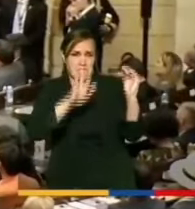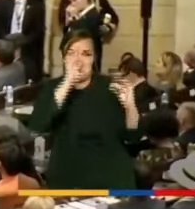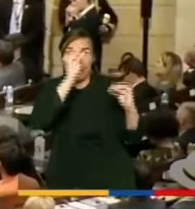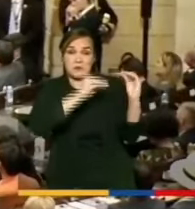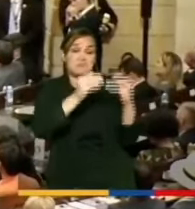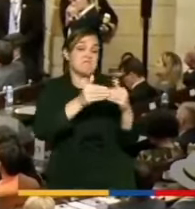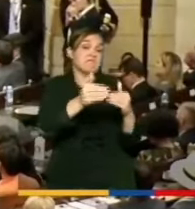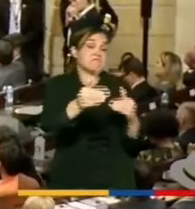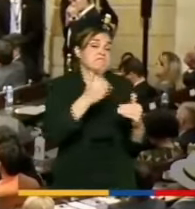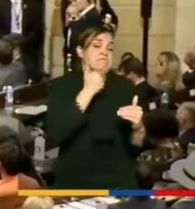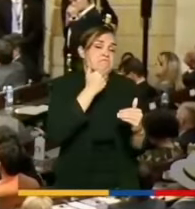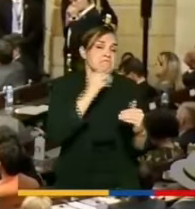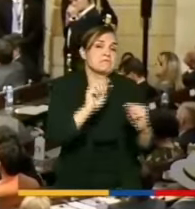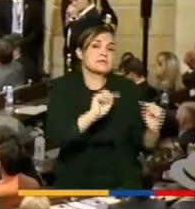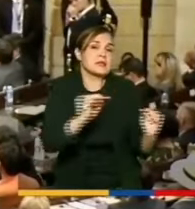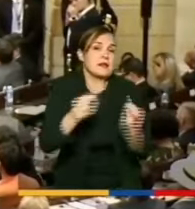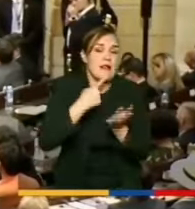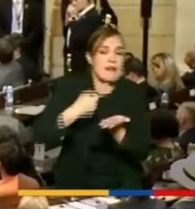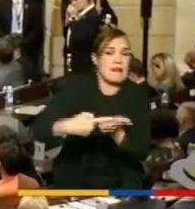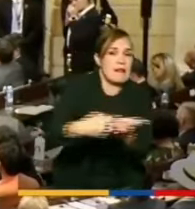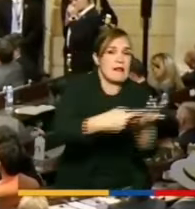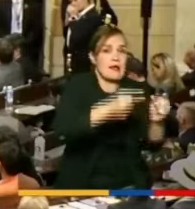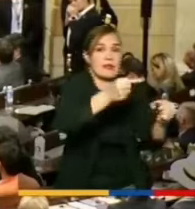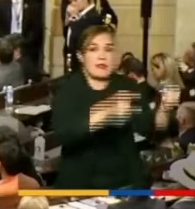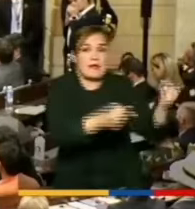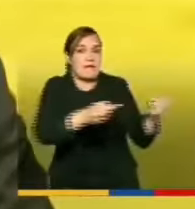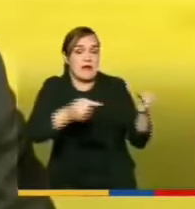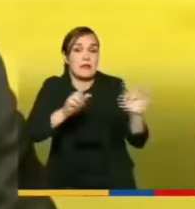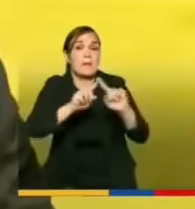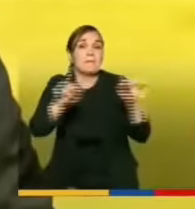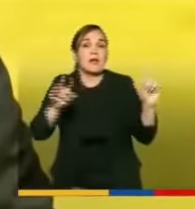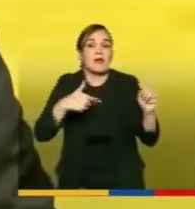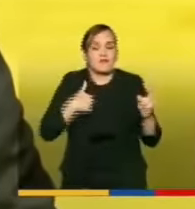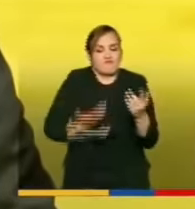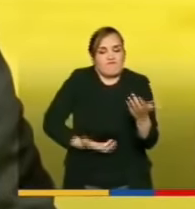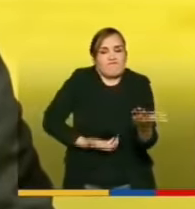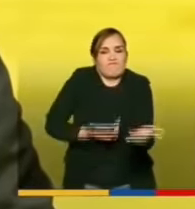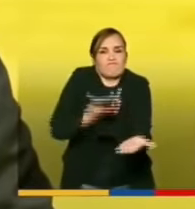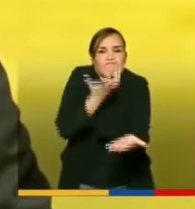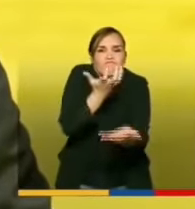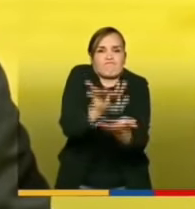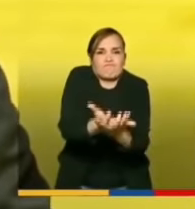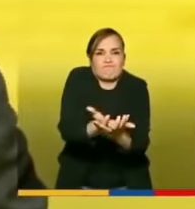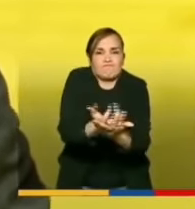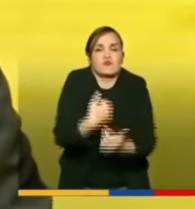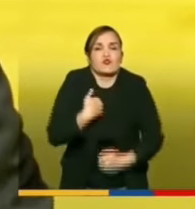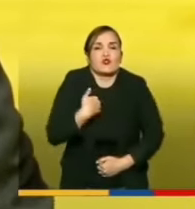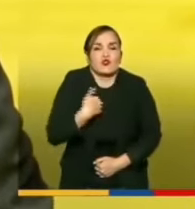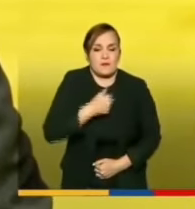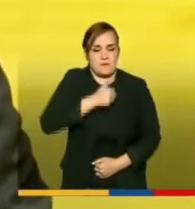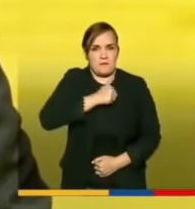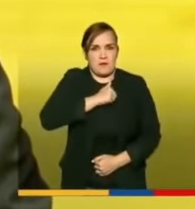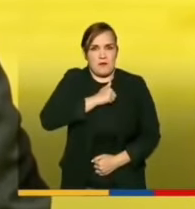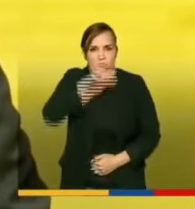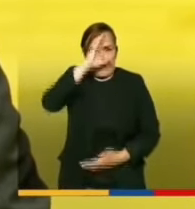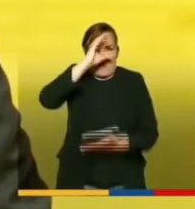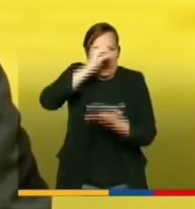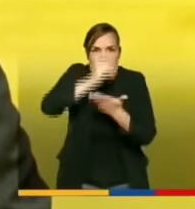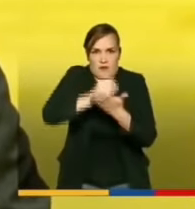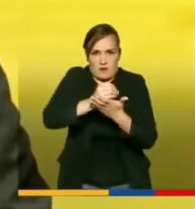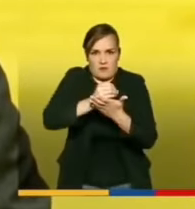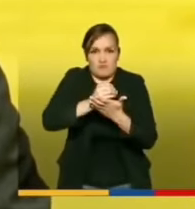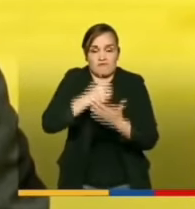pero me llevo la libertad de dejar siquiera la mención de mi parte con